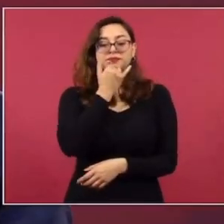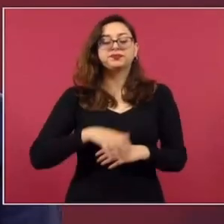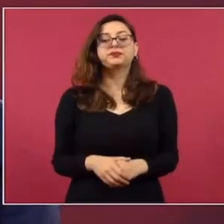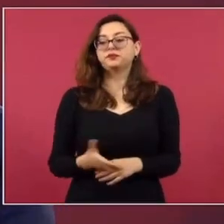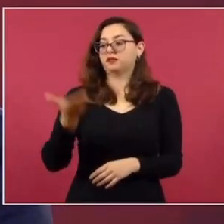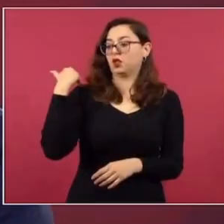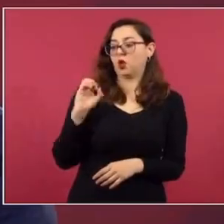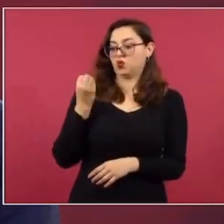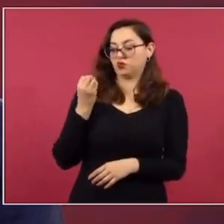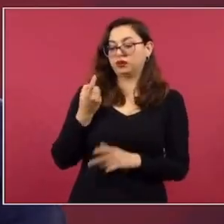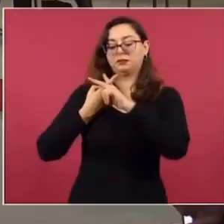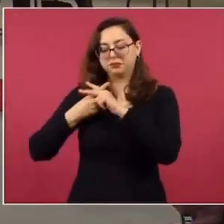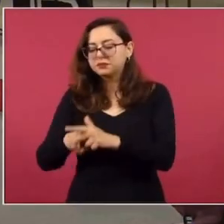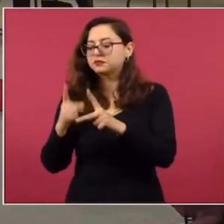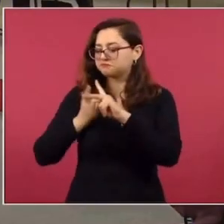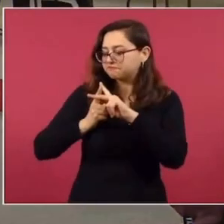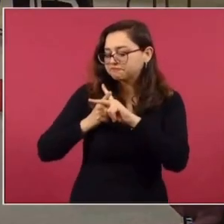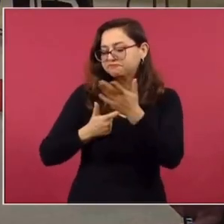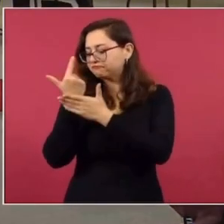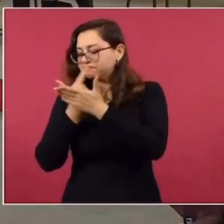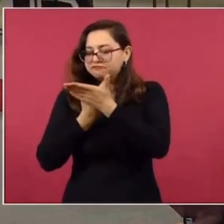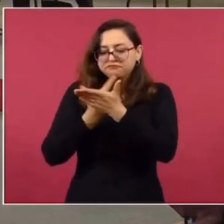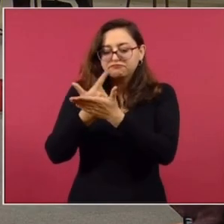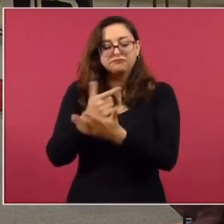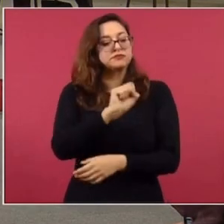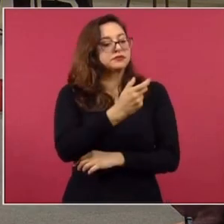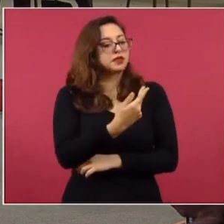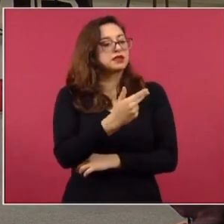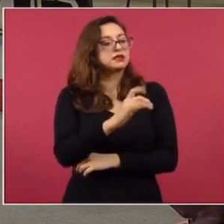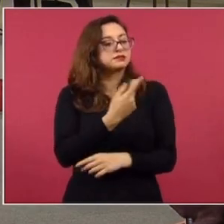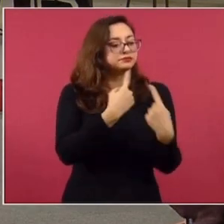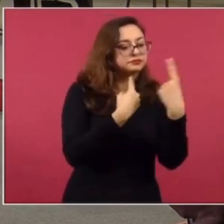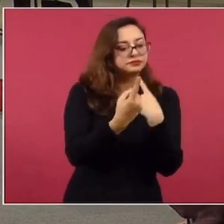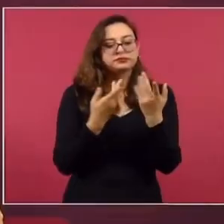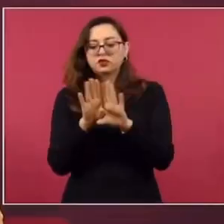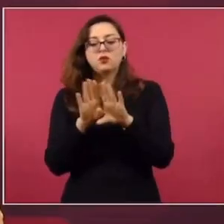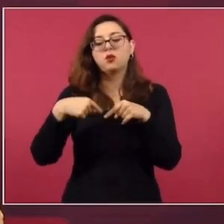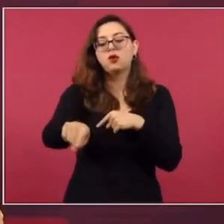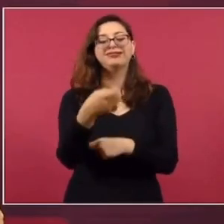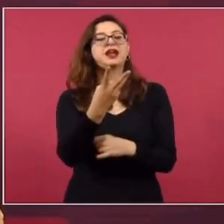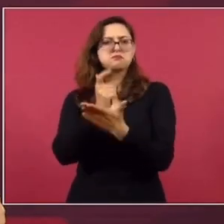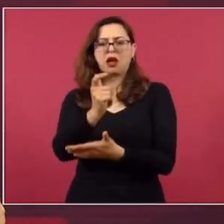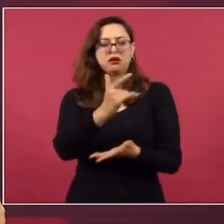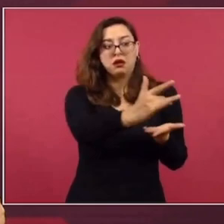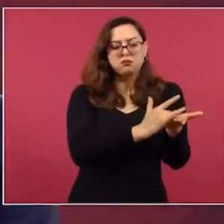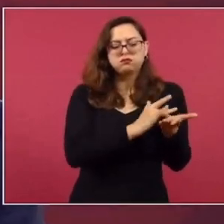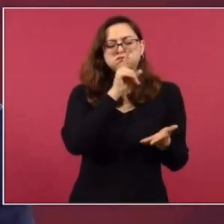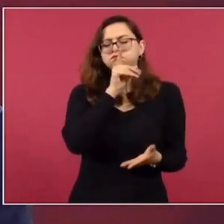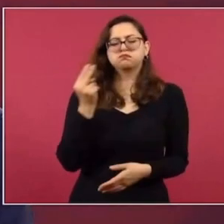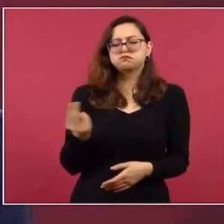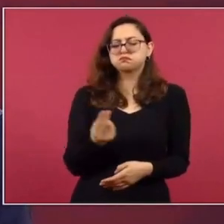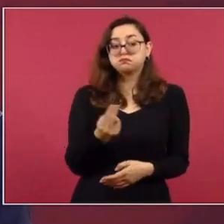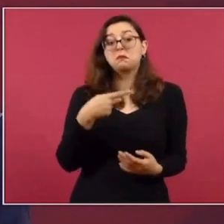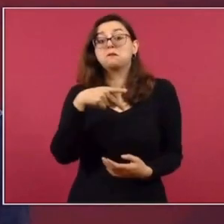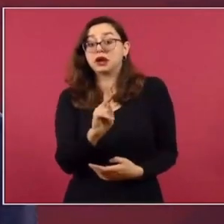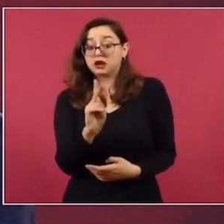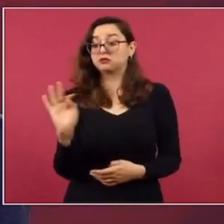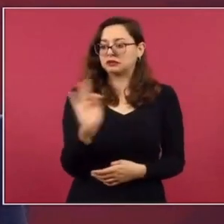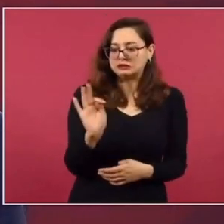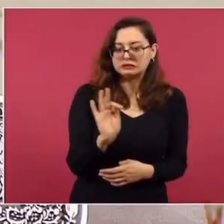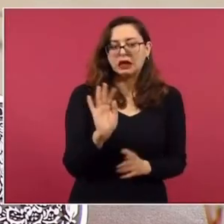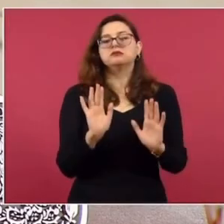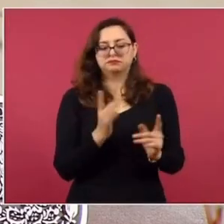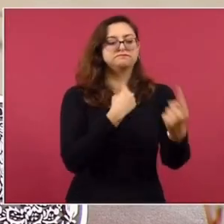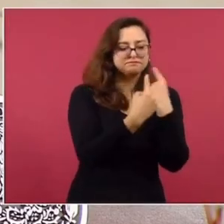meses. Hemos venido platicando con Hacienda y buscando alternativas de cómo vamos a resolver este pago de amortizaciones. Y no vemos problema, ya tenemos